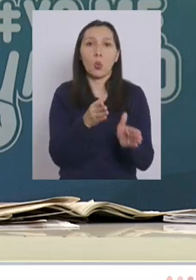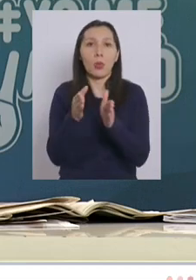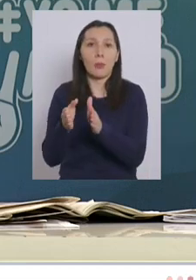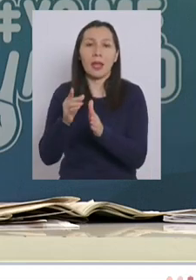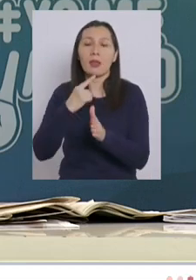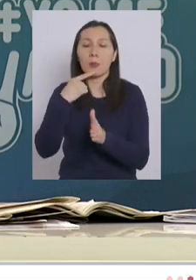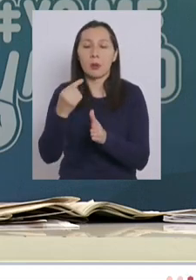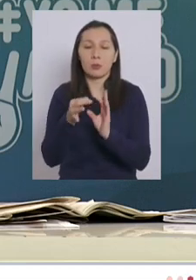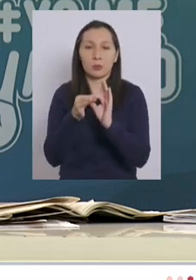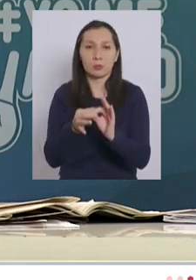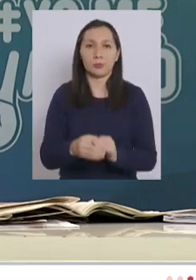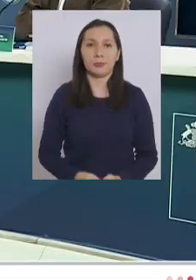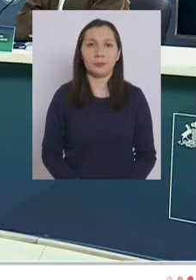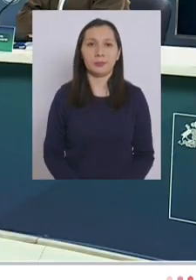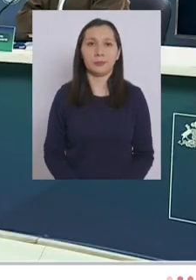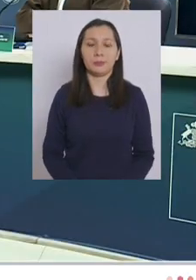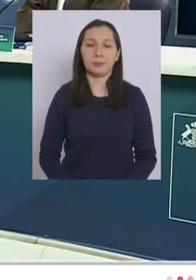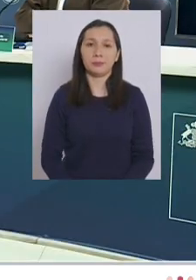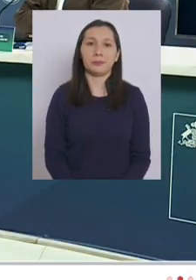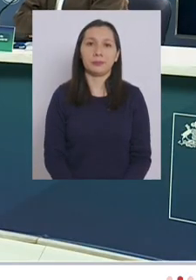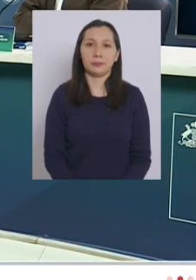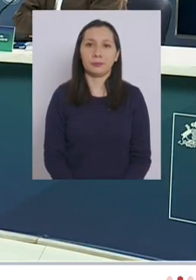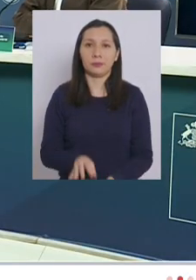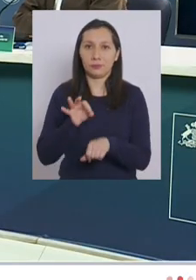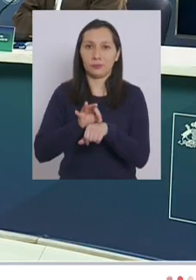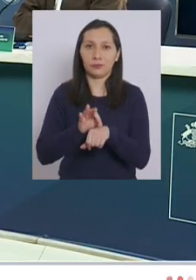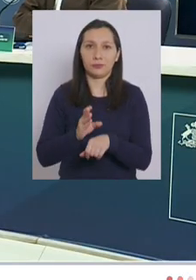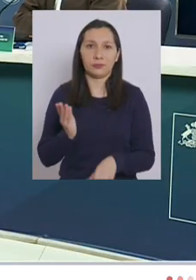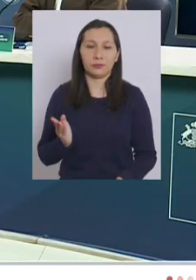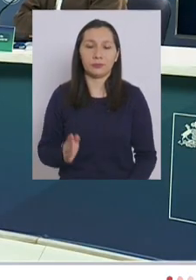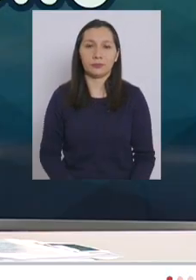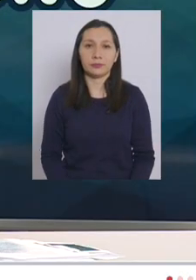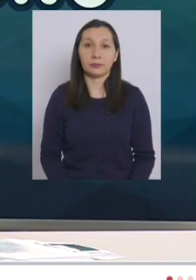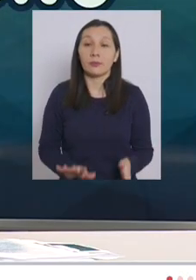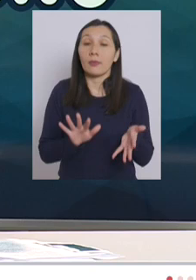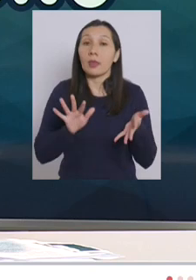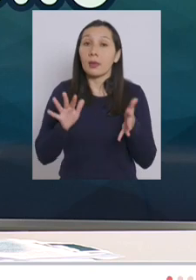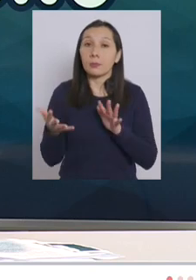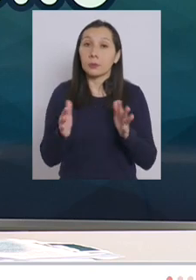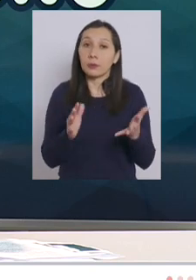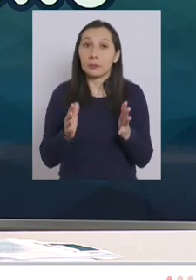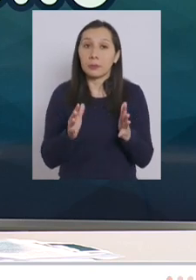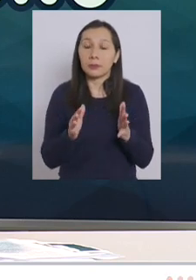de su pregunta muchas gracias doctor Duñac probablemente